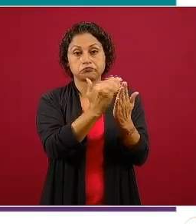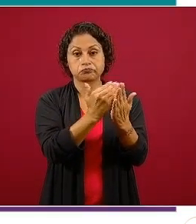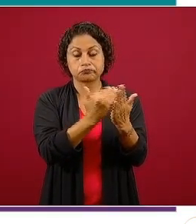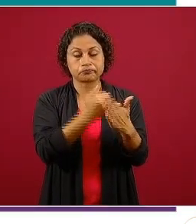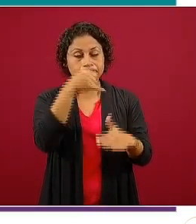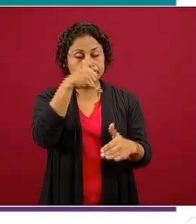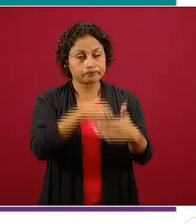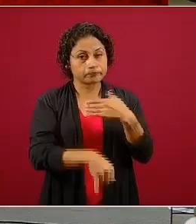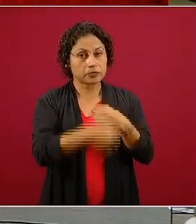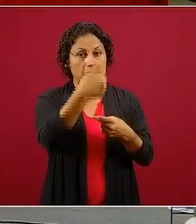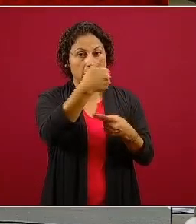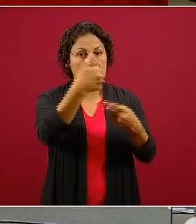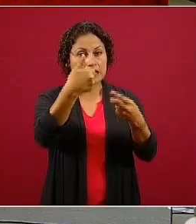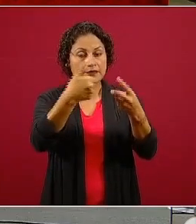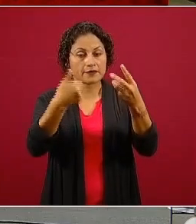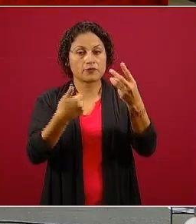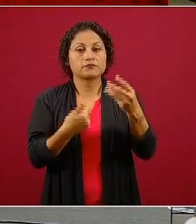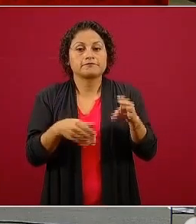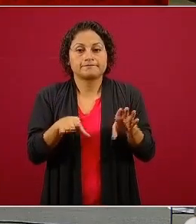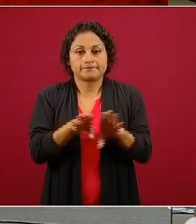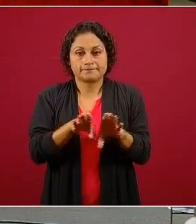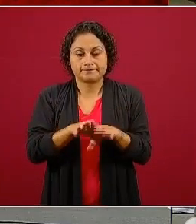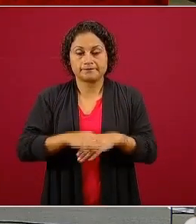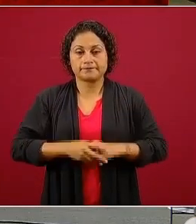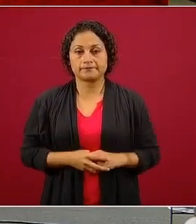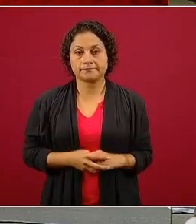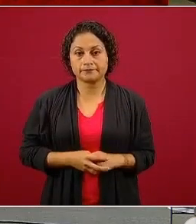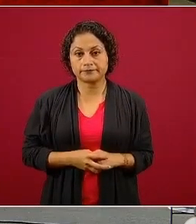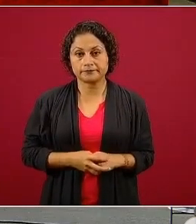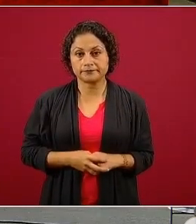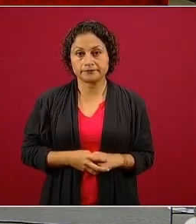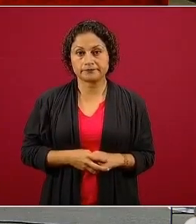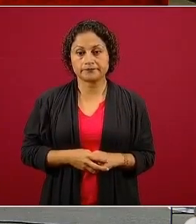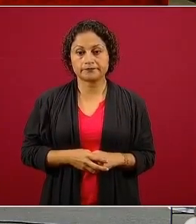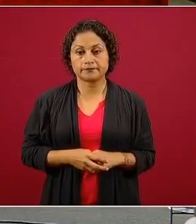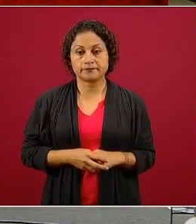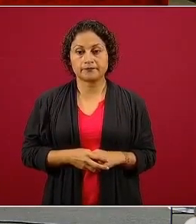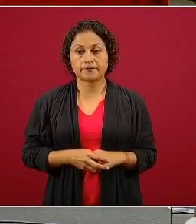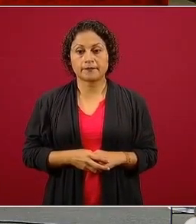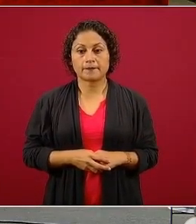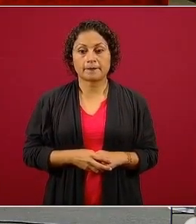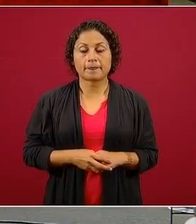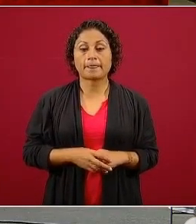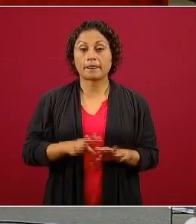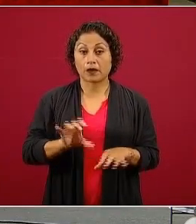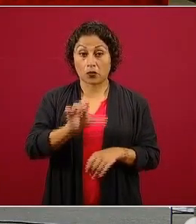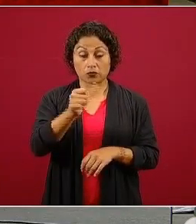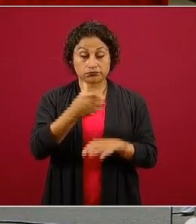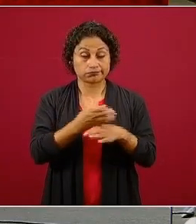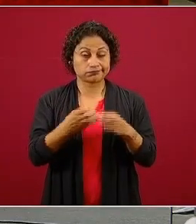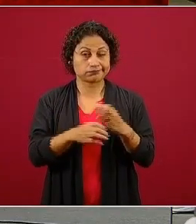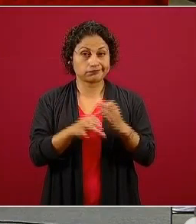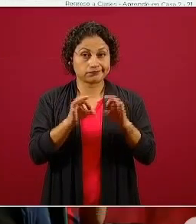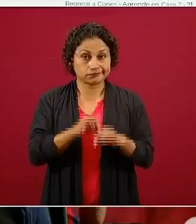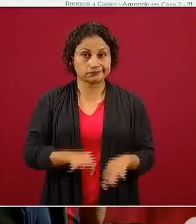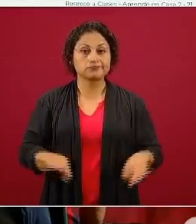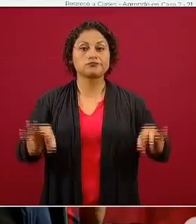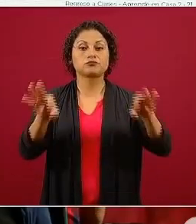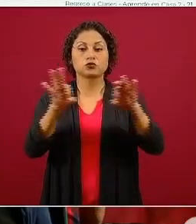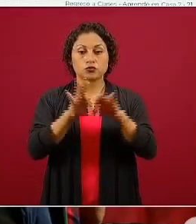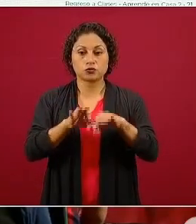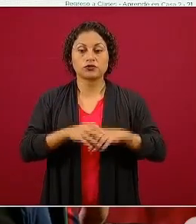estos niveles. Siguiente. Algo muy importante es que los docentes que están